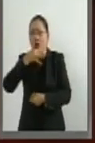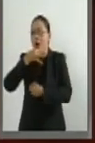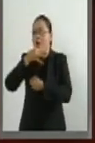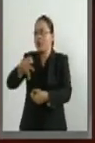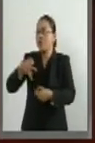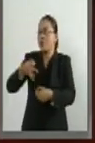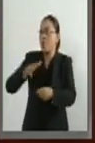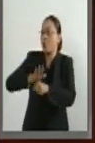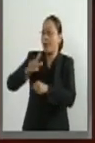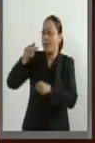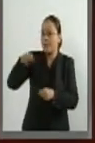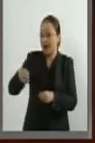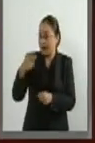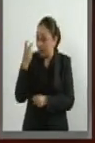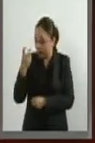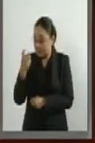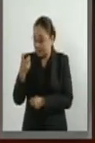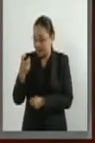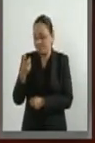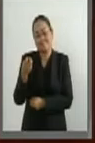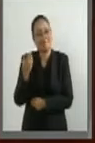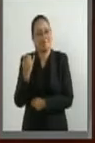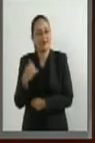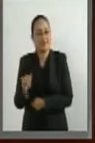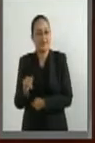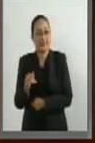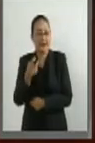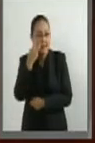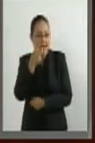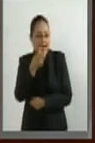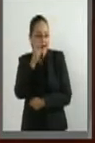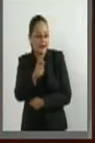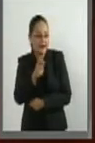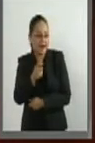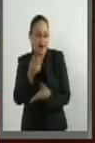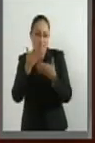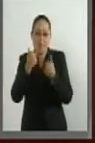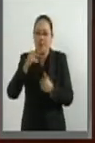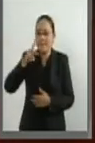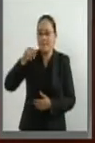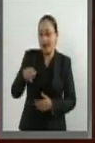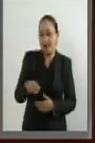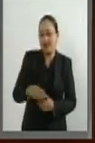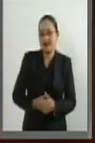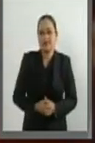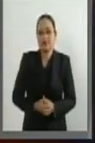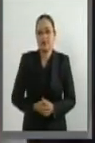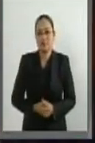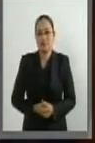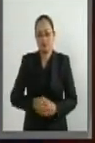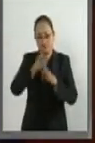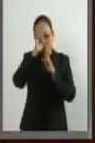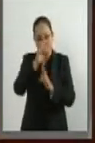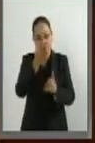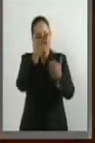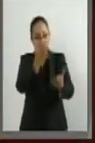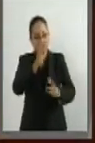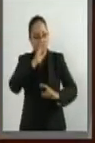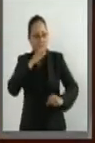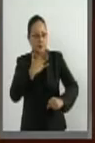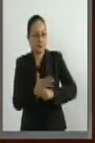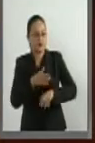estrategia. Ahí nos quedaríamos sin estrategia. Distinguido canciller,